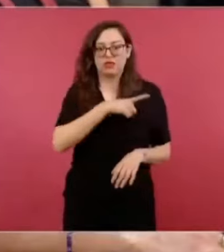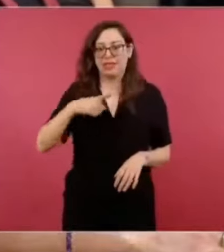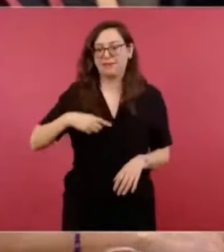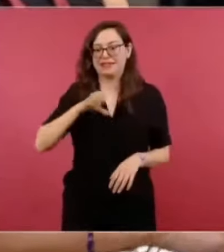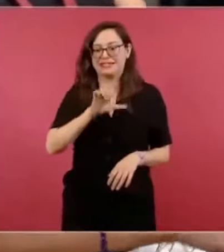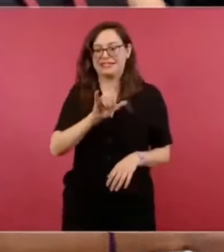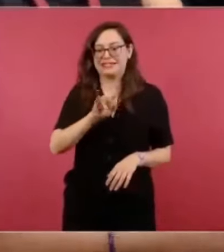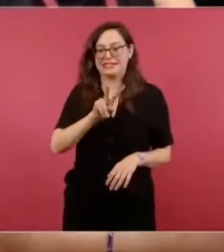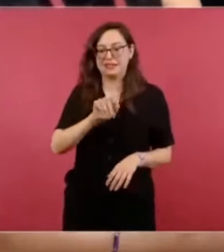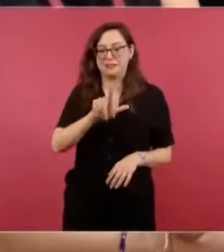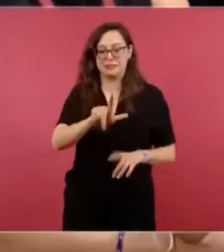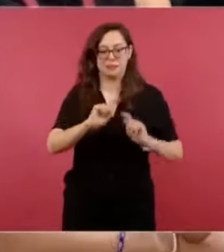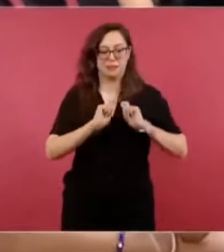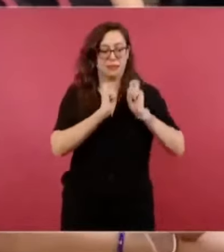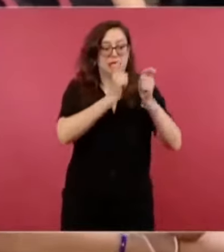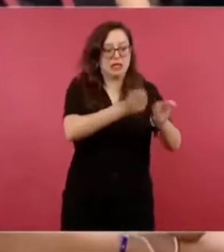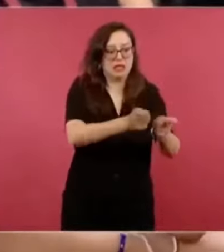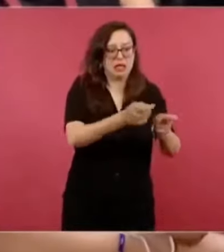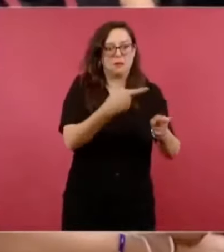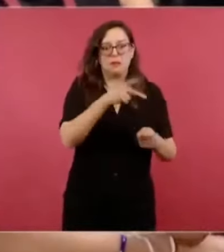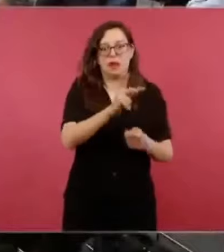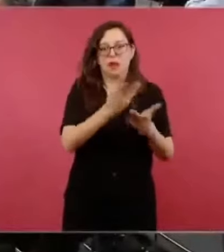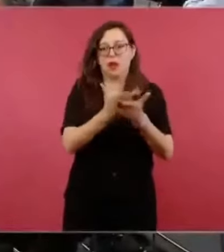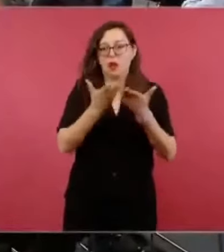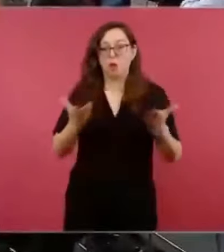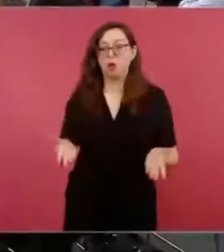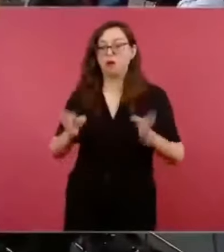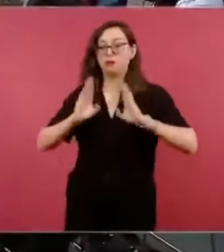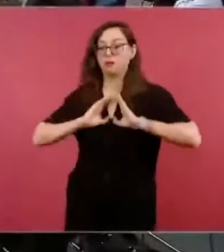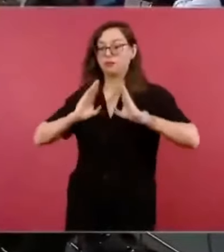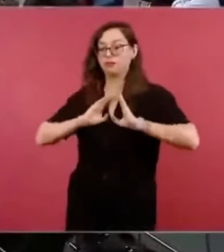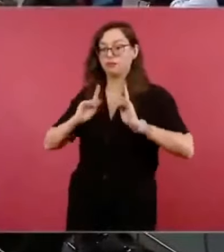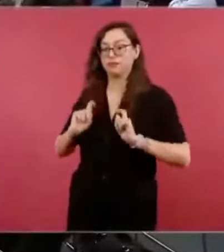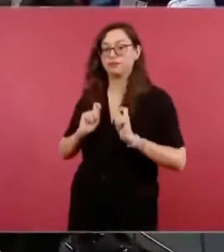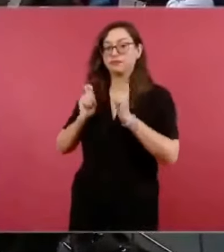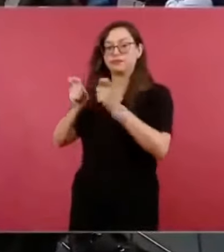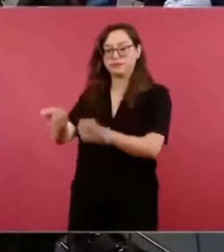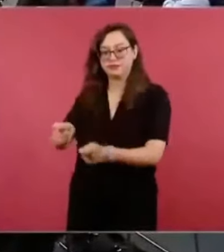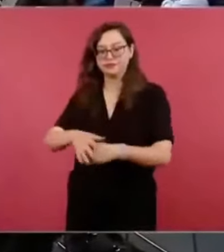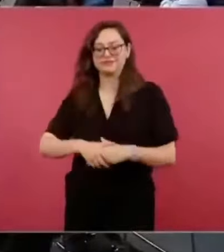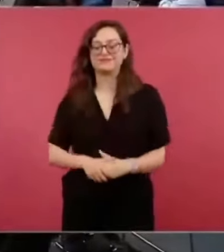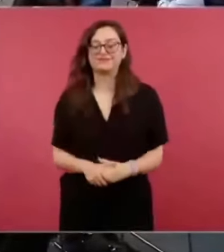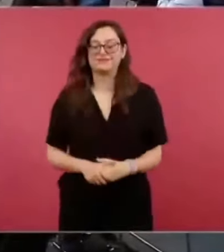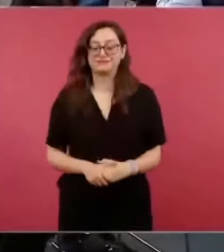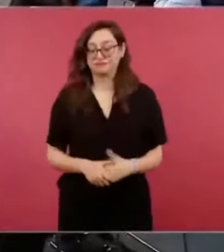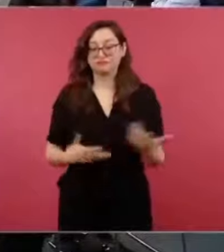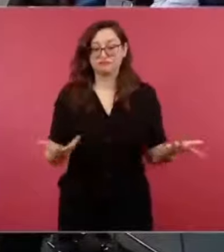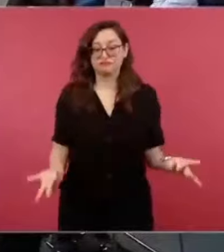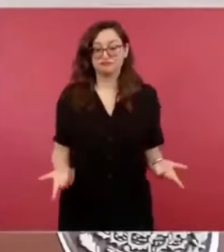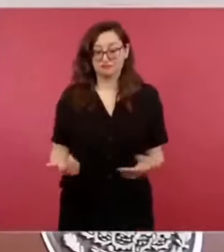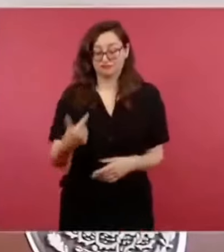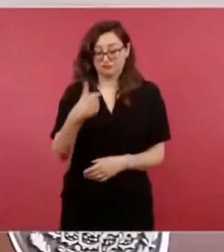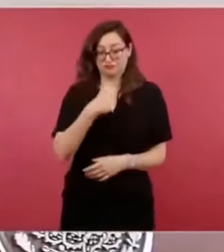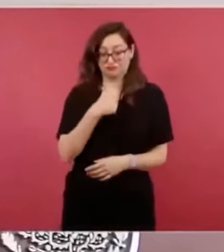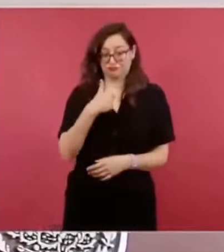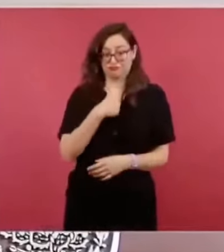muchas de estas tareas van a estar en manos de los militares. Mira, yo soy civilista, porque